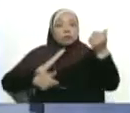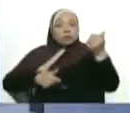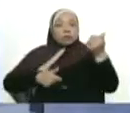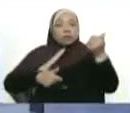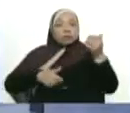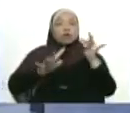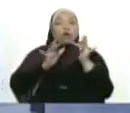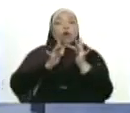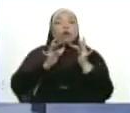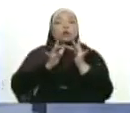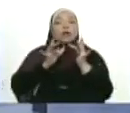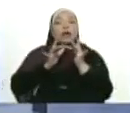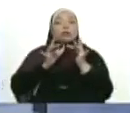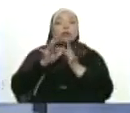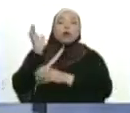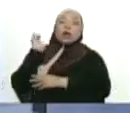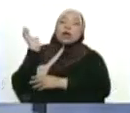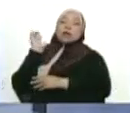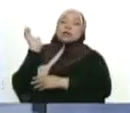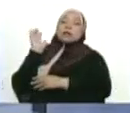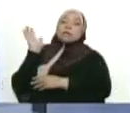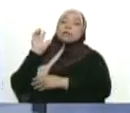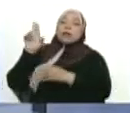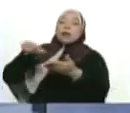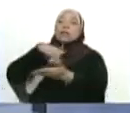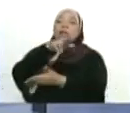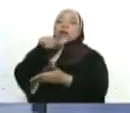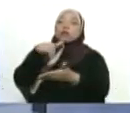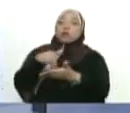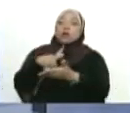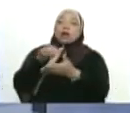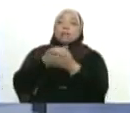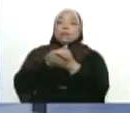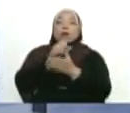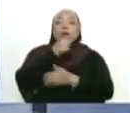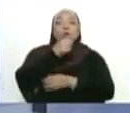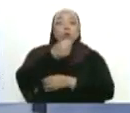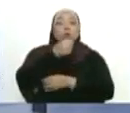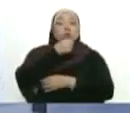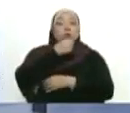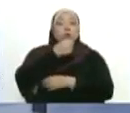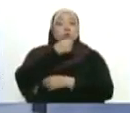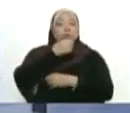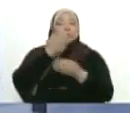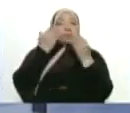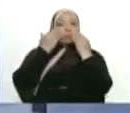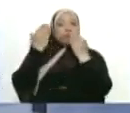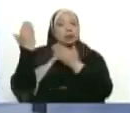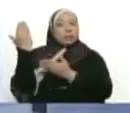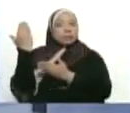A esta hora nos vamos al Palacio Federal Legislativo, allí se encuentra nuestra compañera Mariana Mata Dugarte.